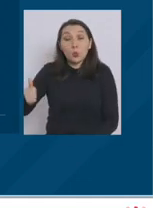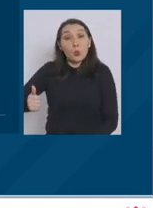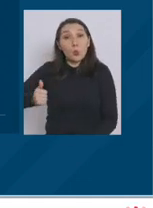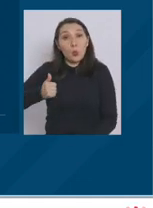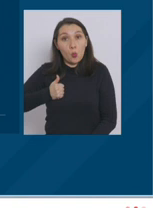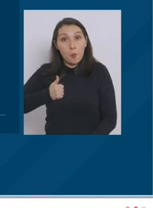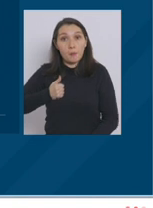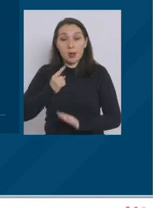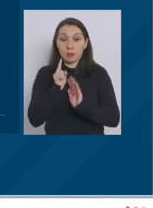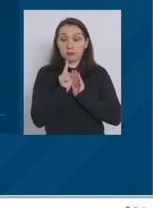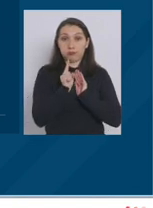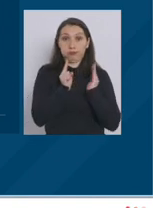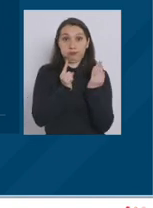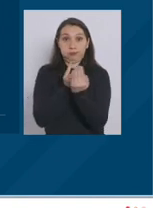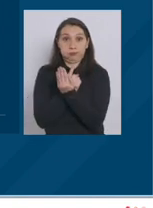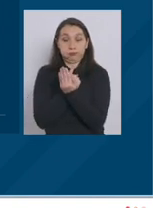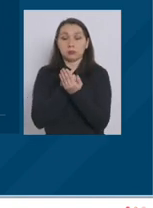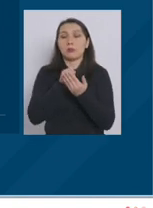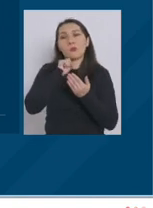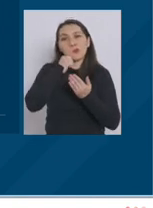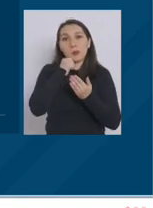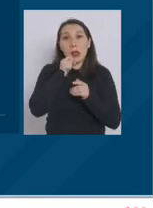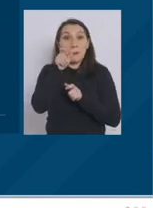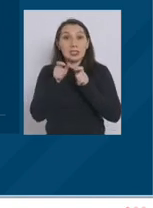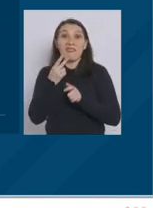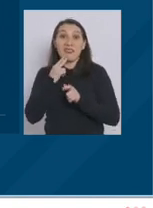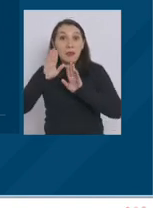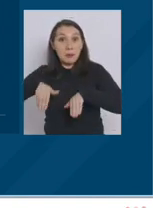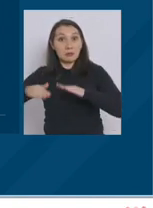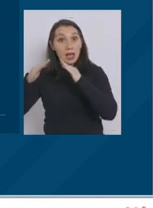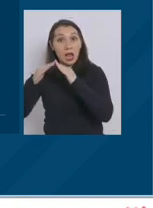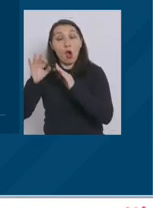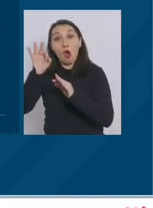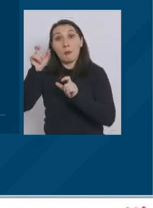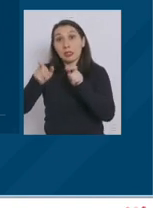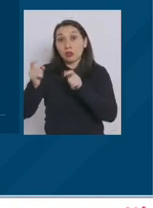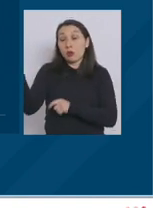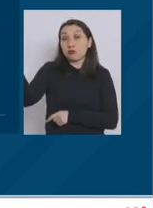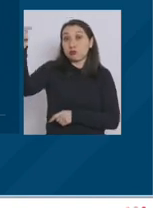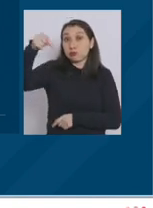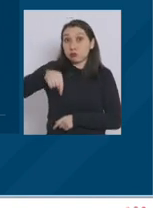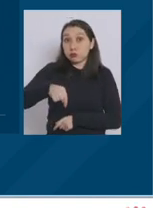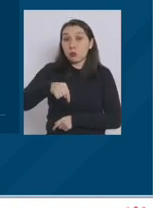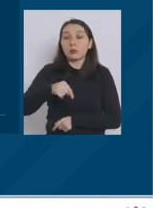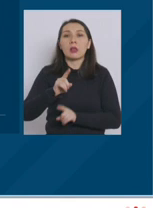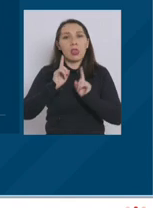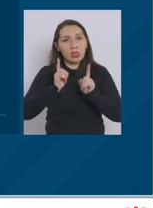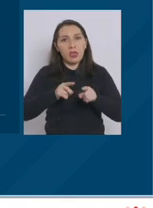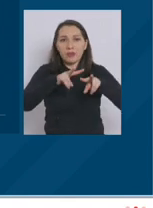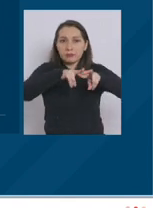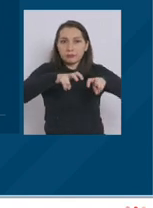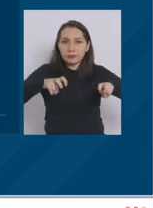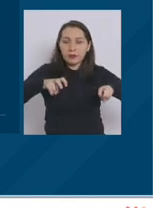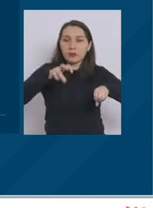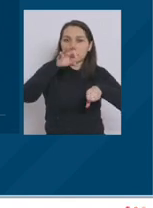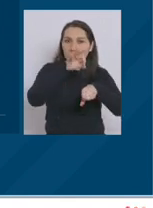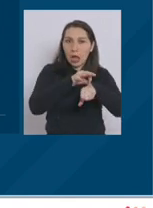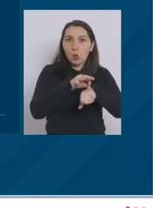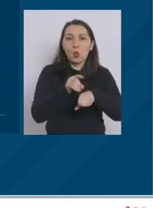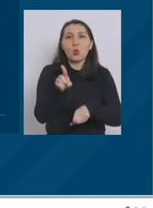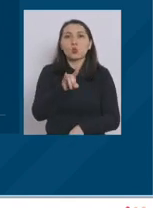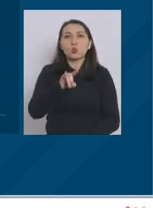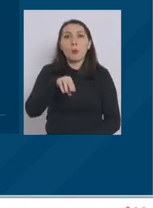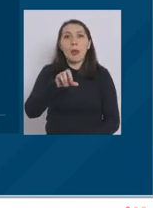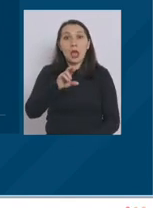cumplimiento del aislamiento, ya sea de los cohabitantes o de los viajeros, implica un sumario sanitario que sabemos que